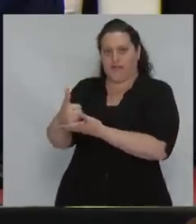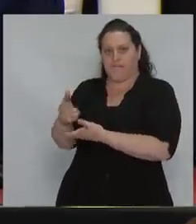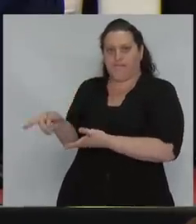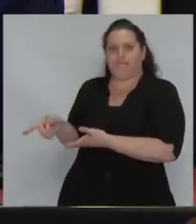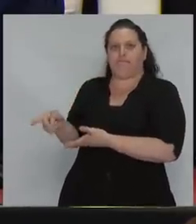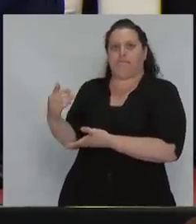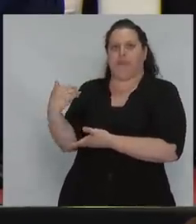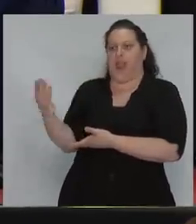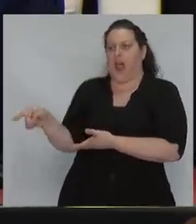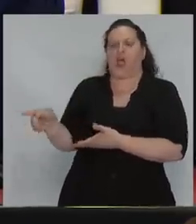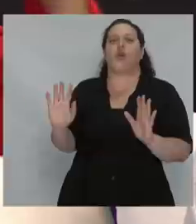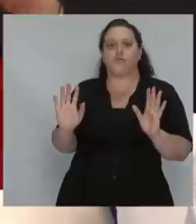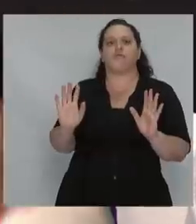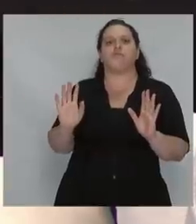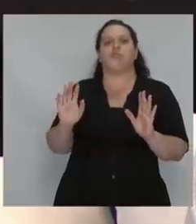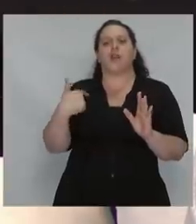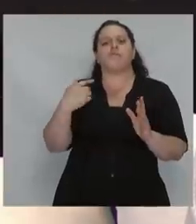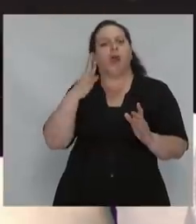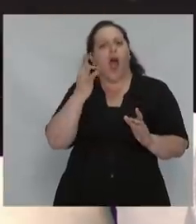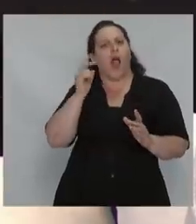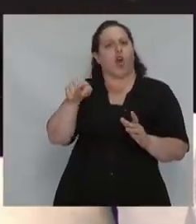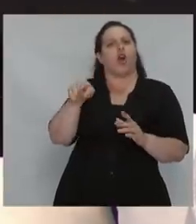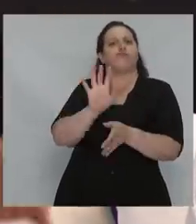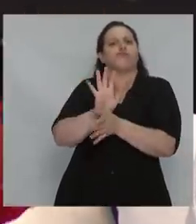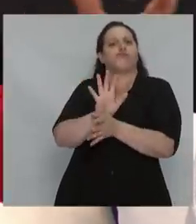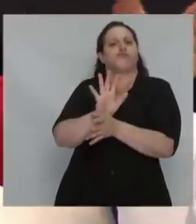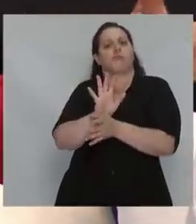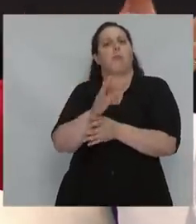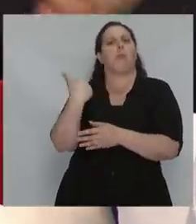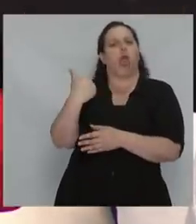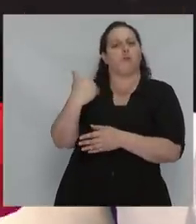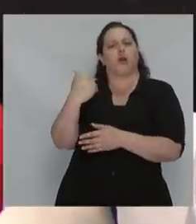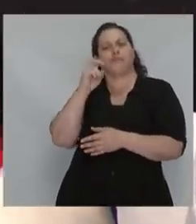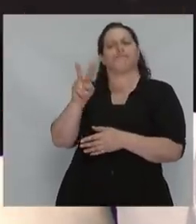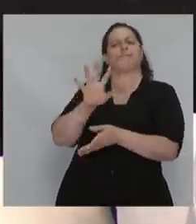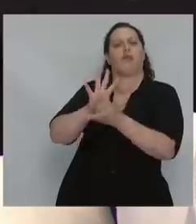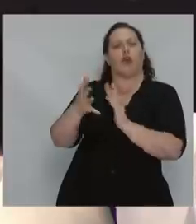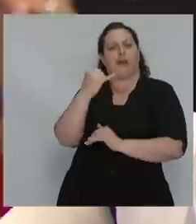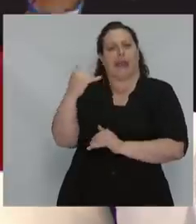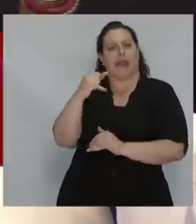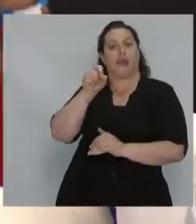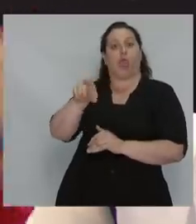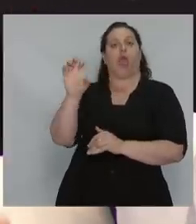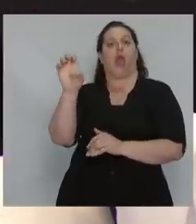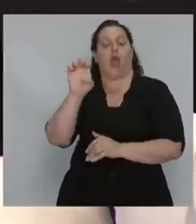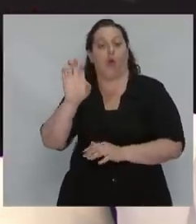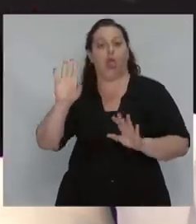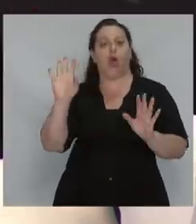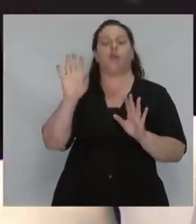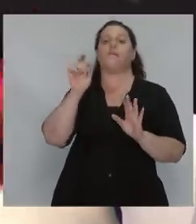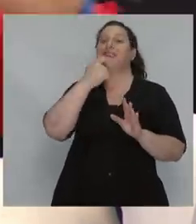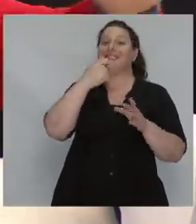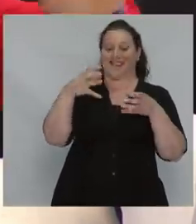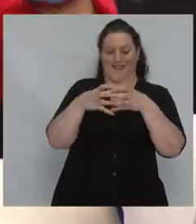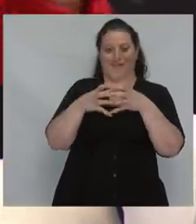El comportamiento que podemos criticar de lo que vemos en Ecuador, creo que hubiera sido imposible si hubiera funcionado bien el partido.